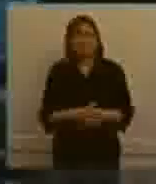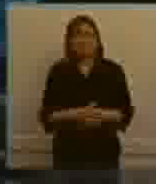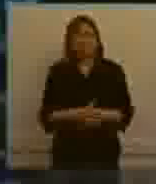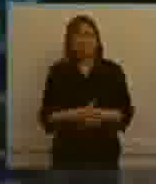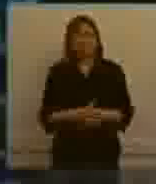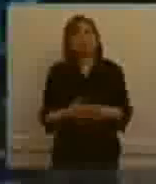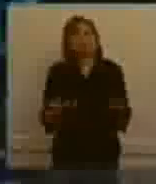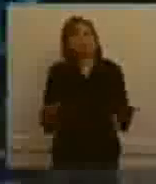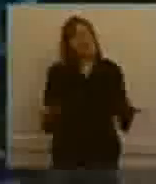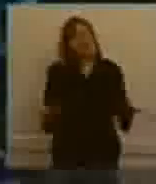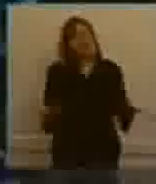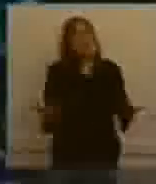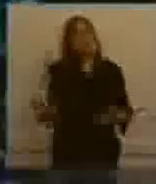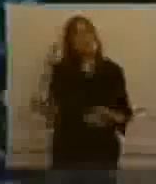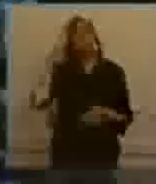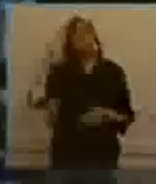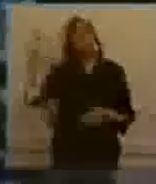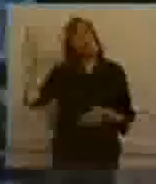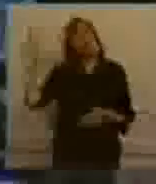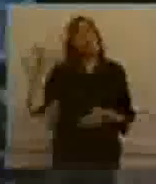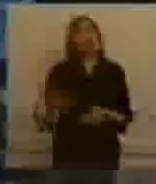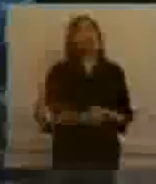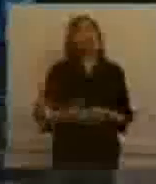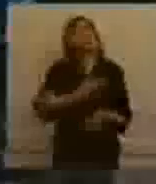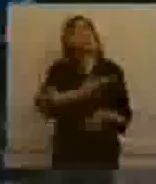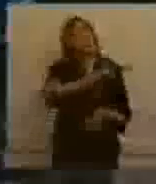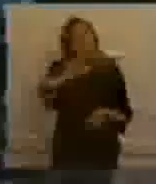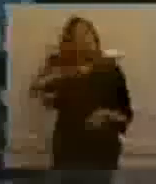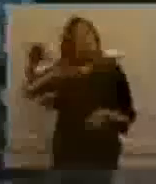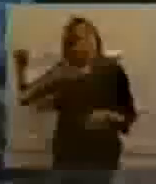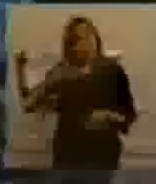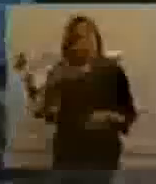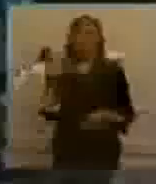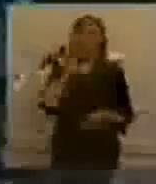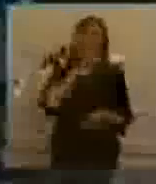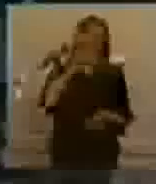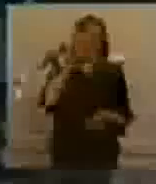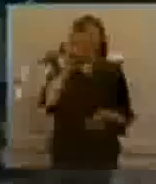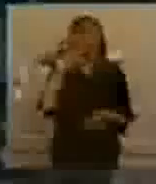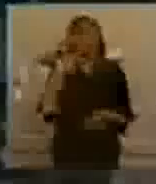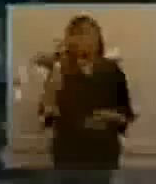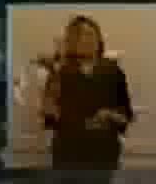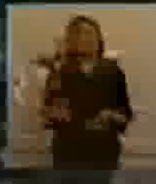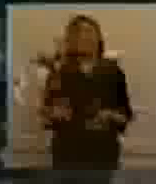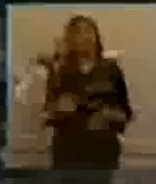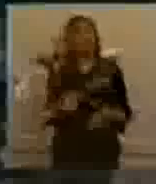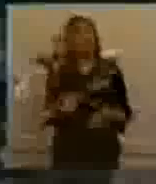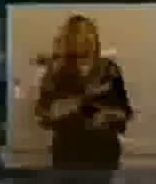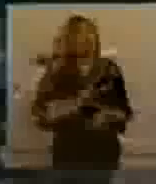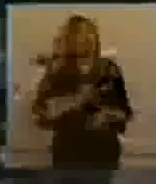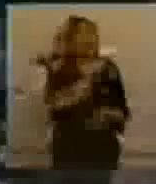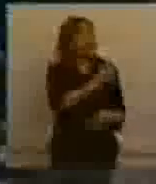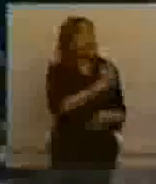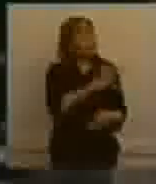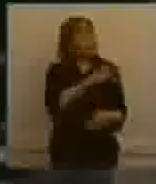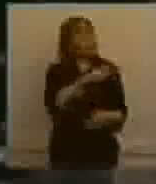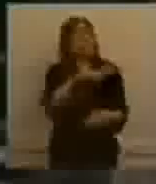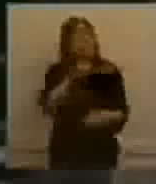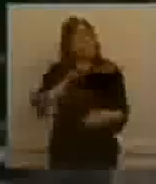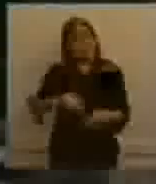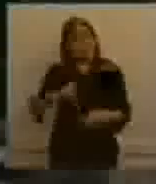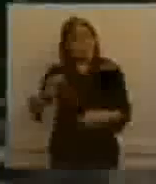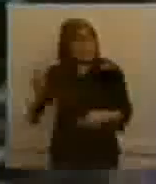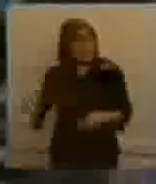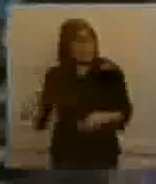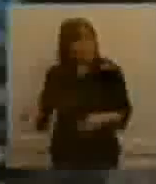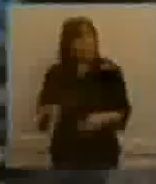Bueno, muy buenas tardes a todos y a todas, señor gobernador de la provincia del Neuquén, señor gobernador